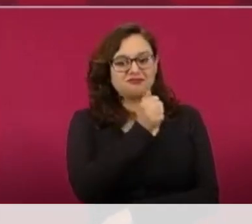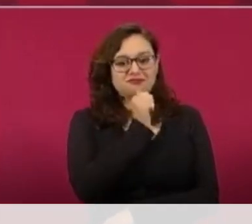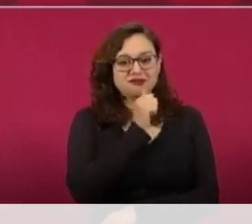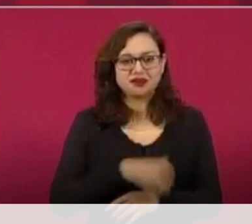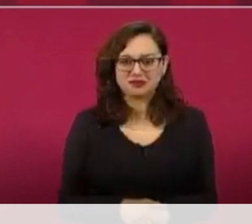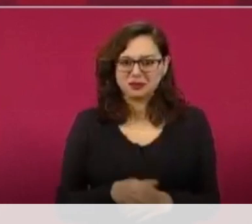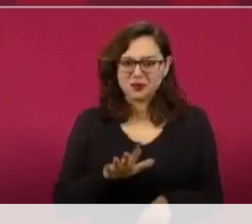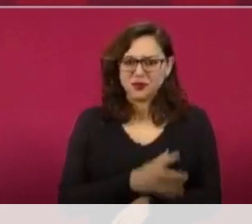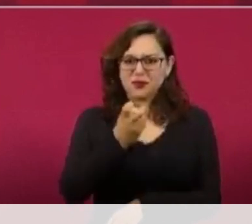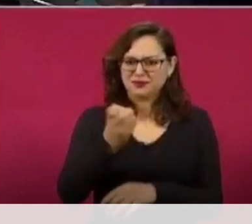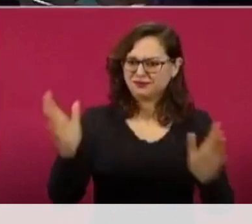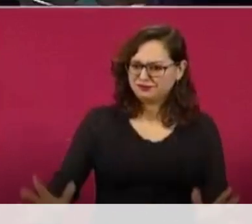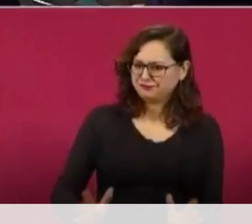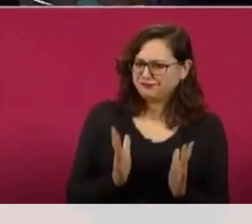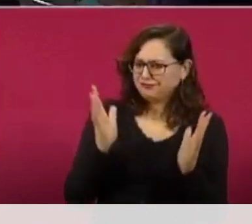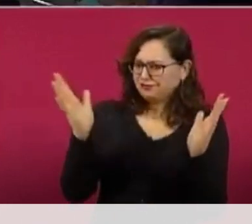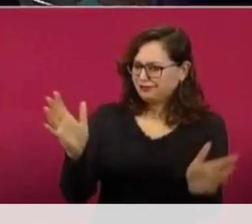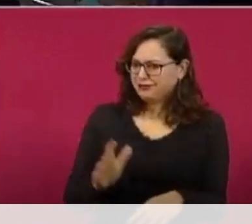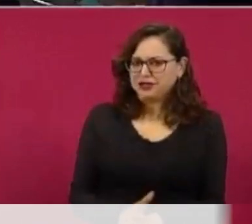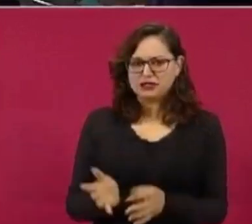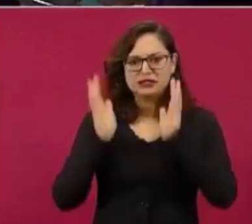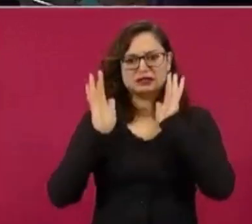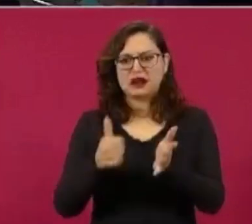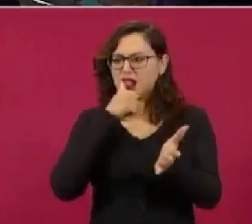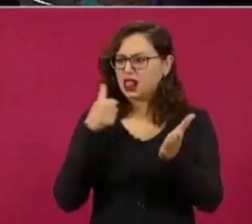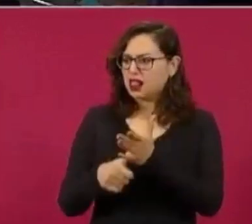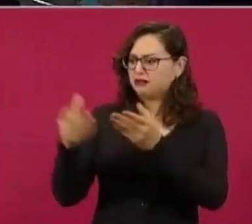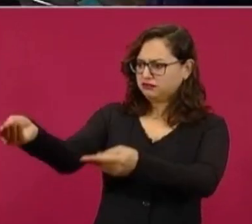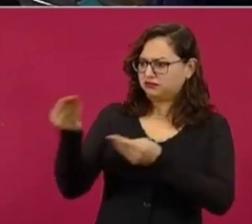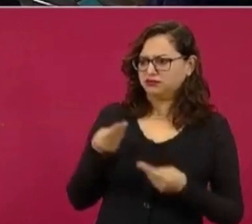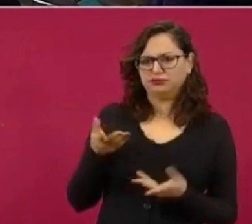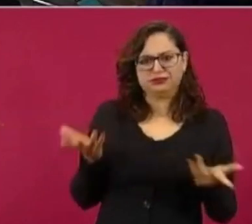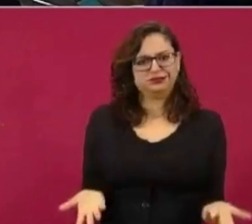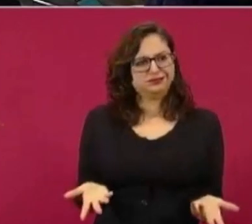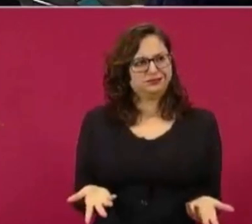Me llamó la atención de que ya esté respondiendo.